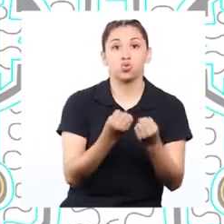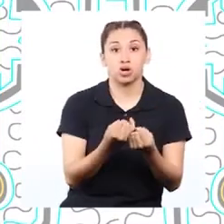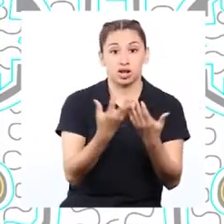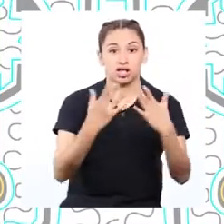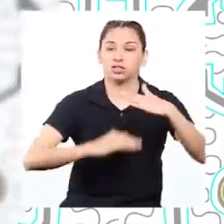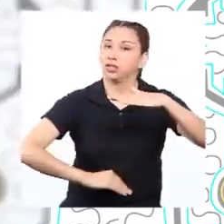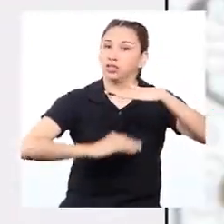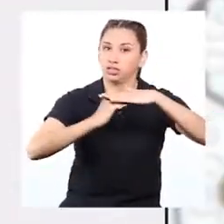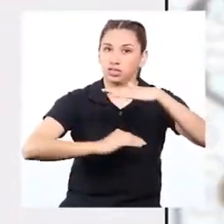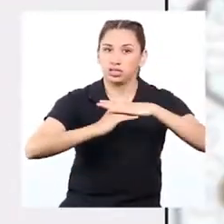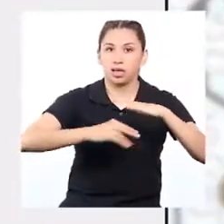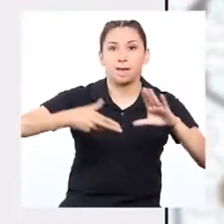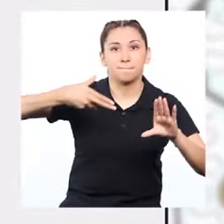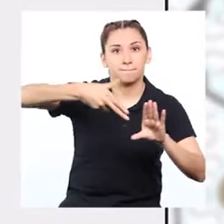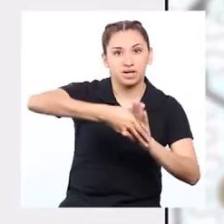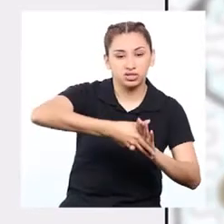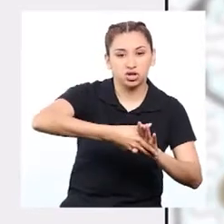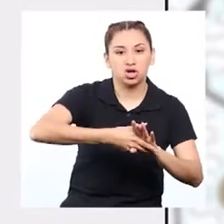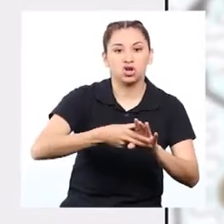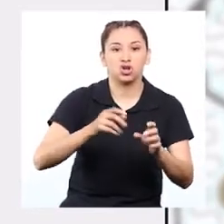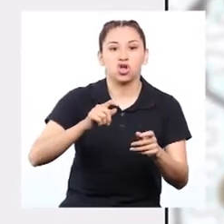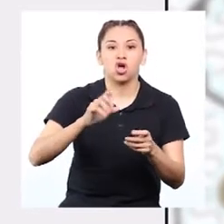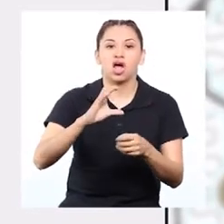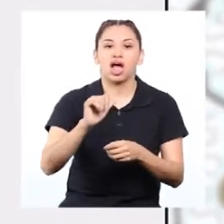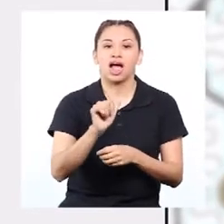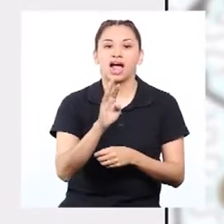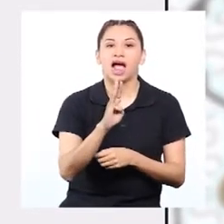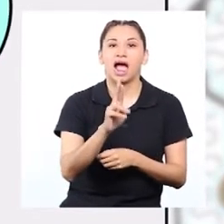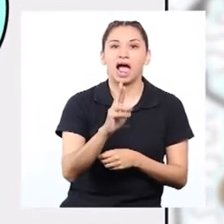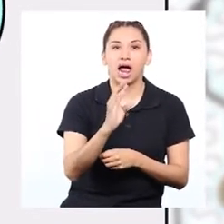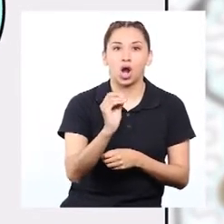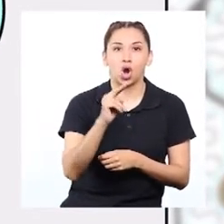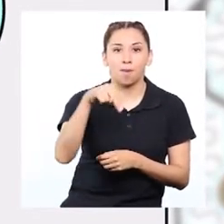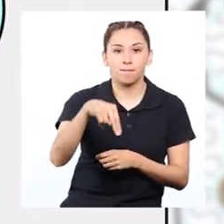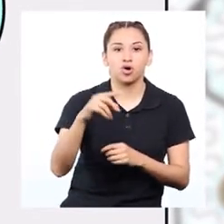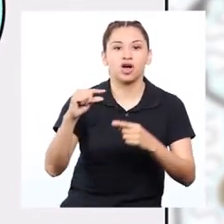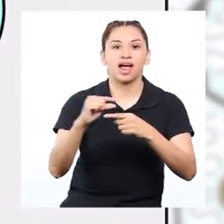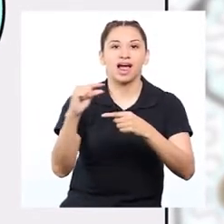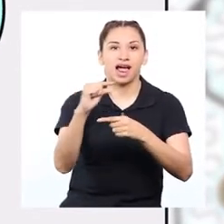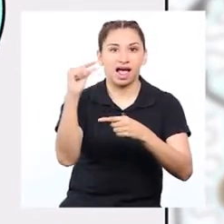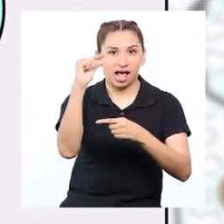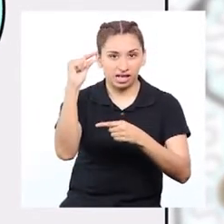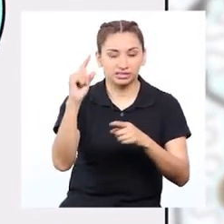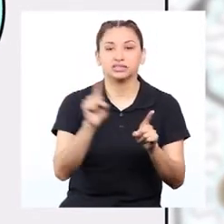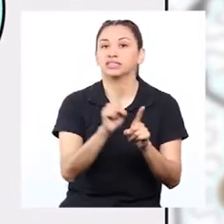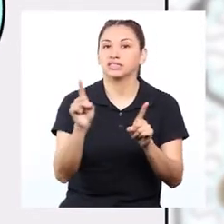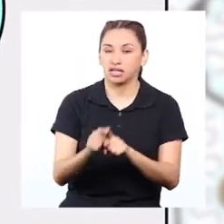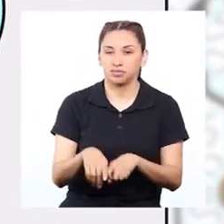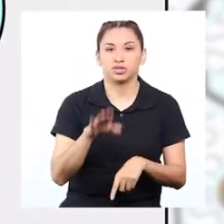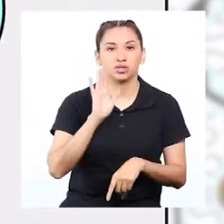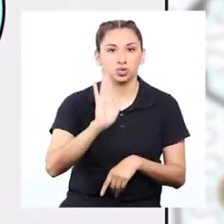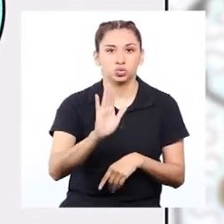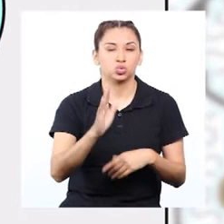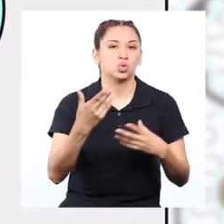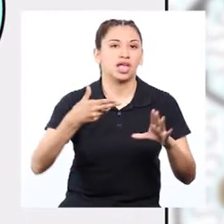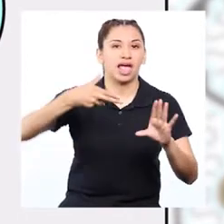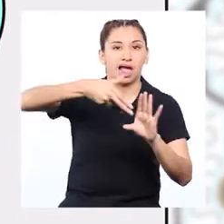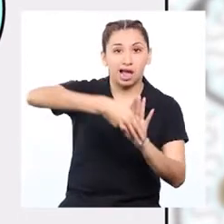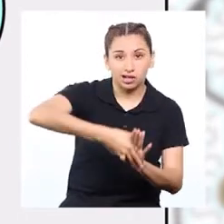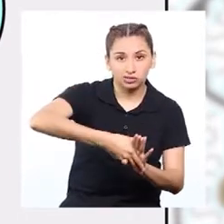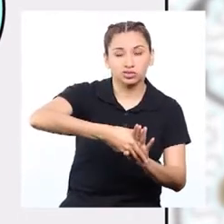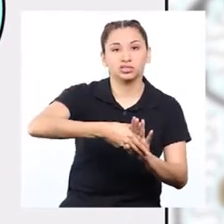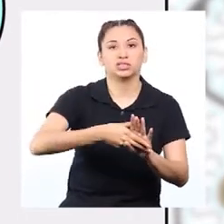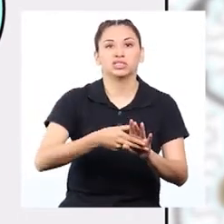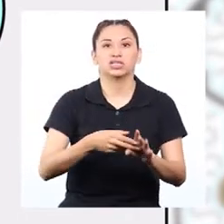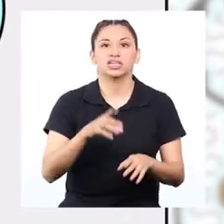limitada, el petróleo, el carbón y el gas natural, así como sus derivados como la